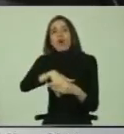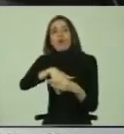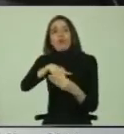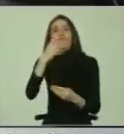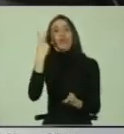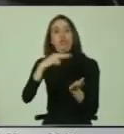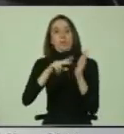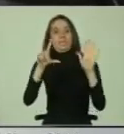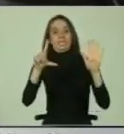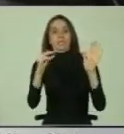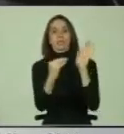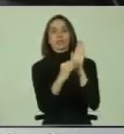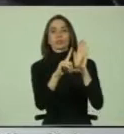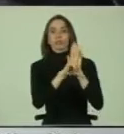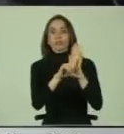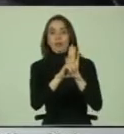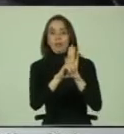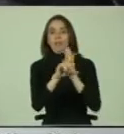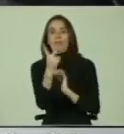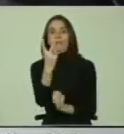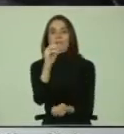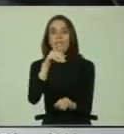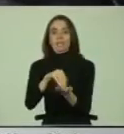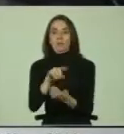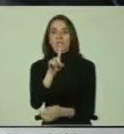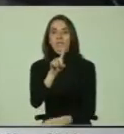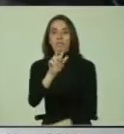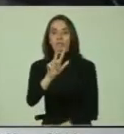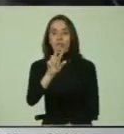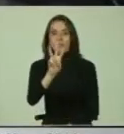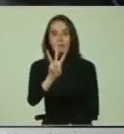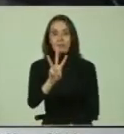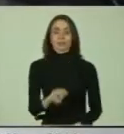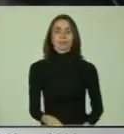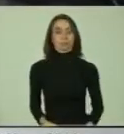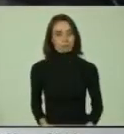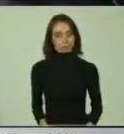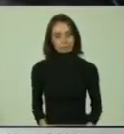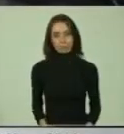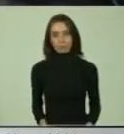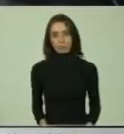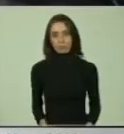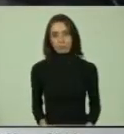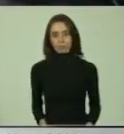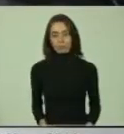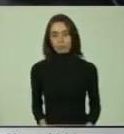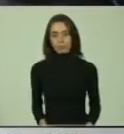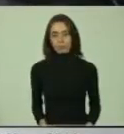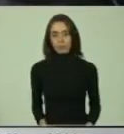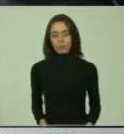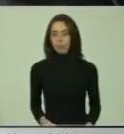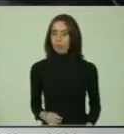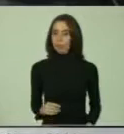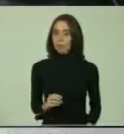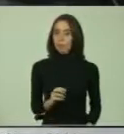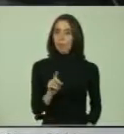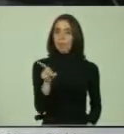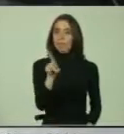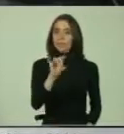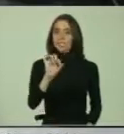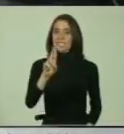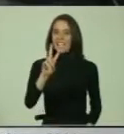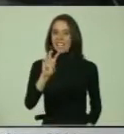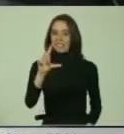2007 a partir de la Ley 20.183. Según lo informado por CERVEL,